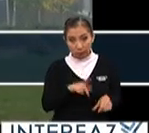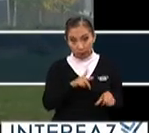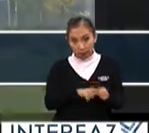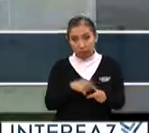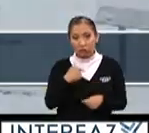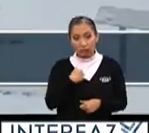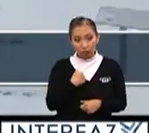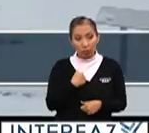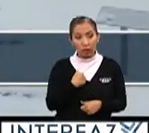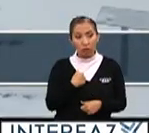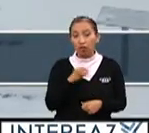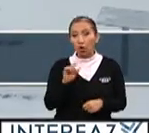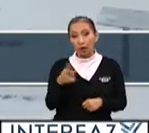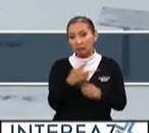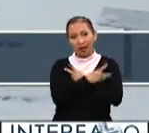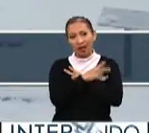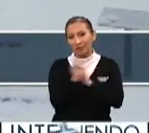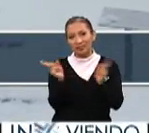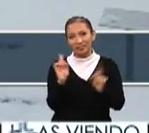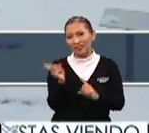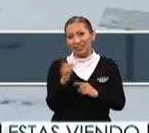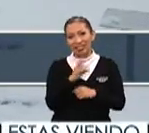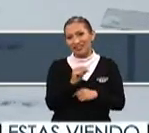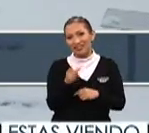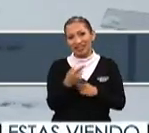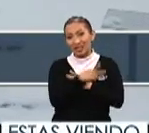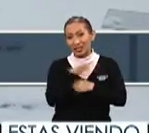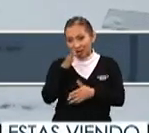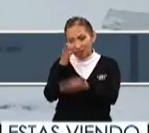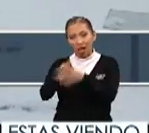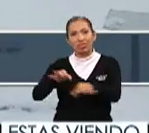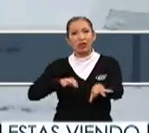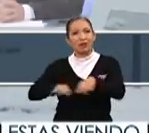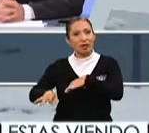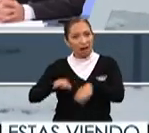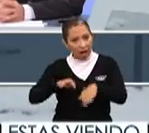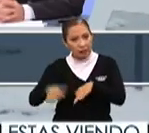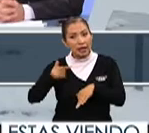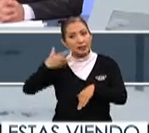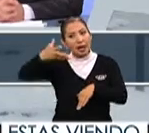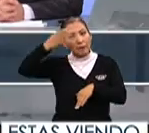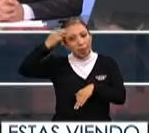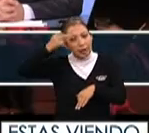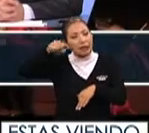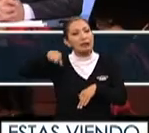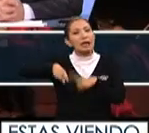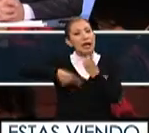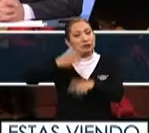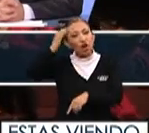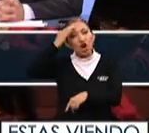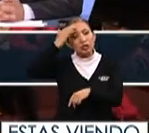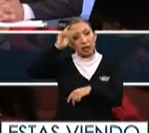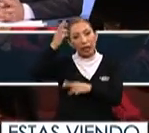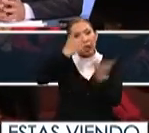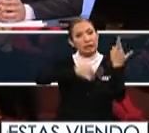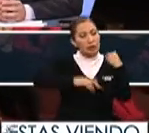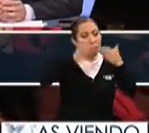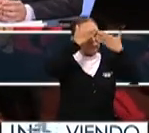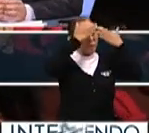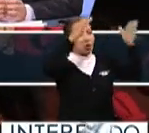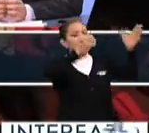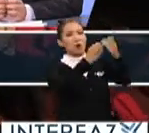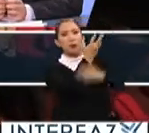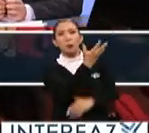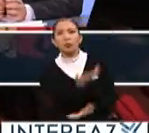no son vacaciones es ir a chambear es ir a trabajar y es ir a aprender y es ir a conocer y regresas con una nueva